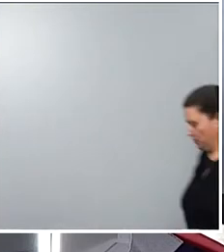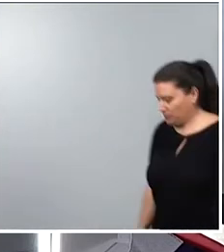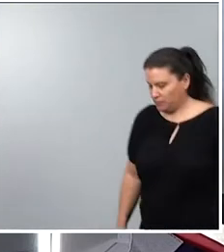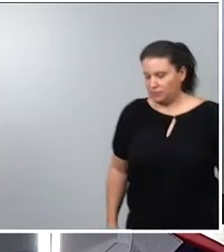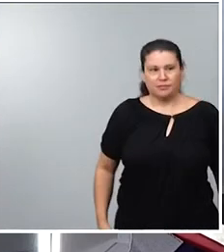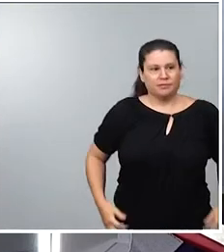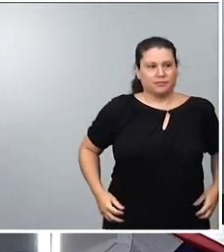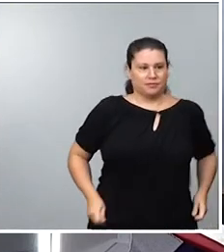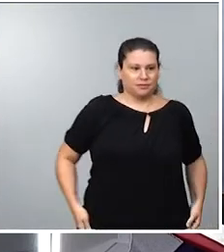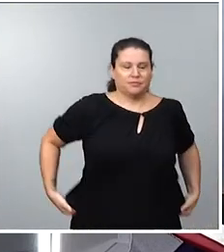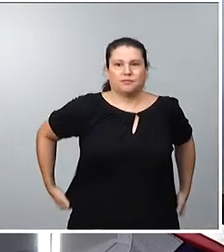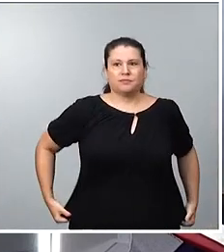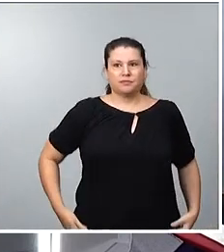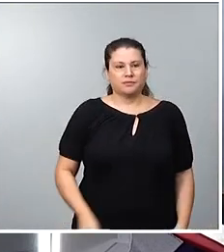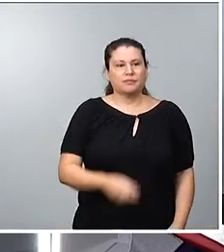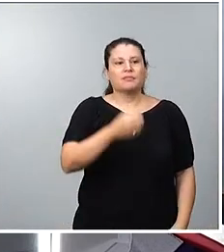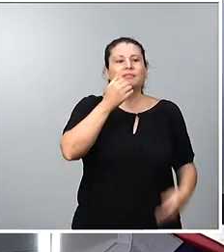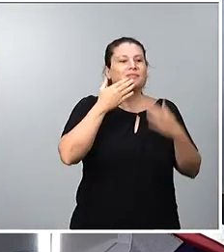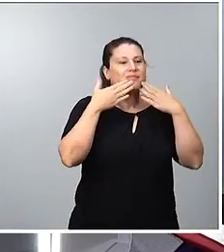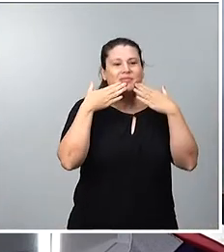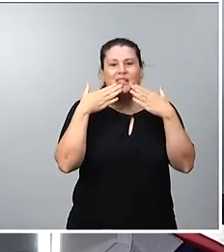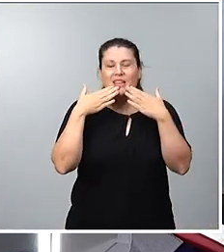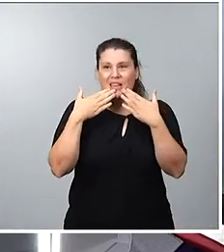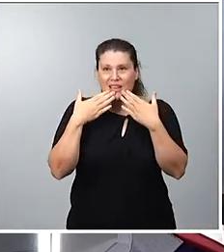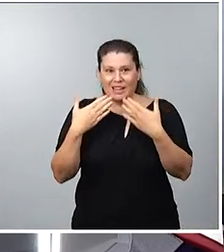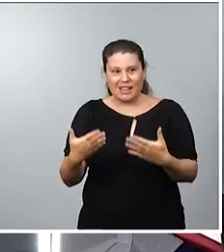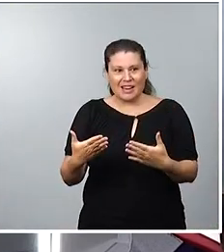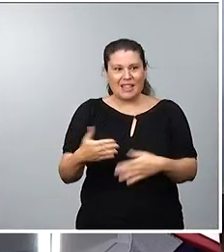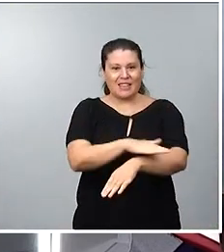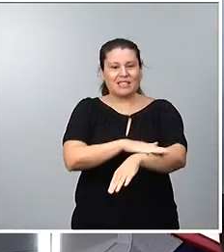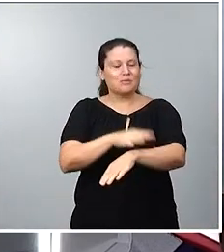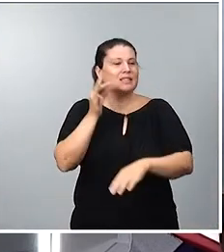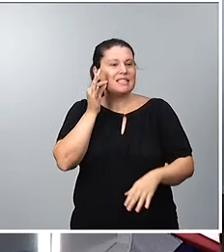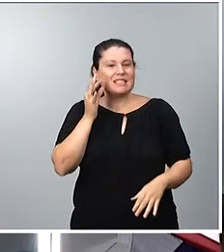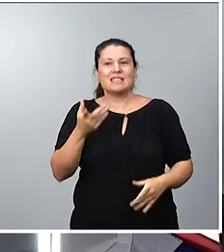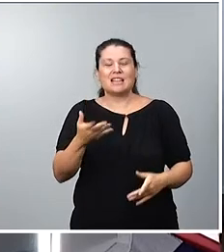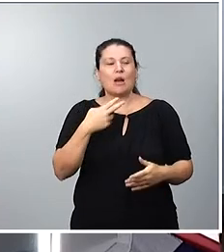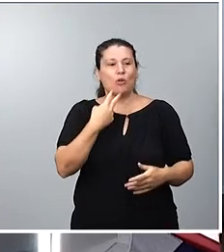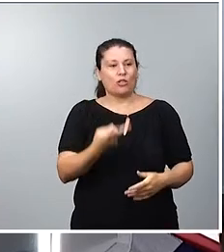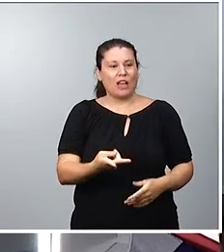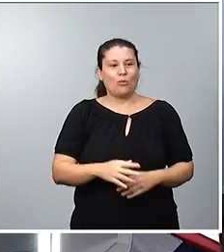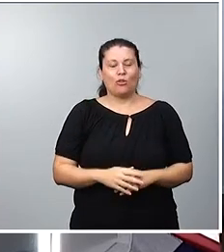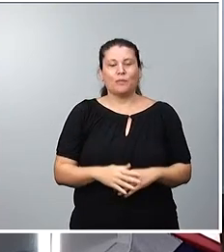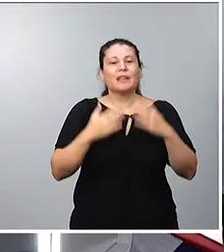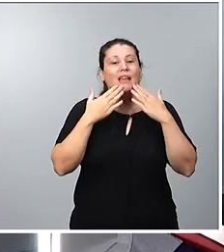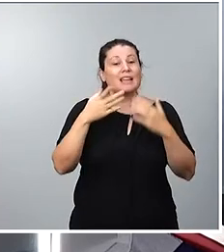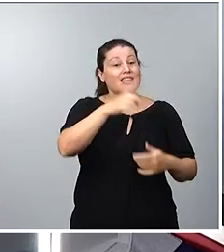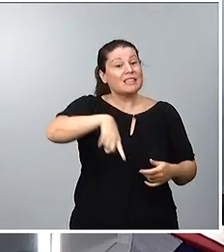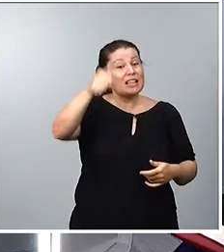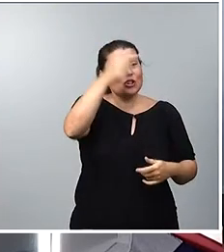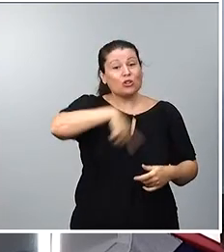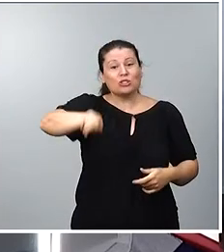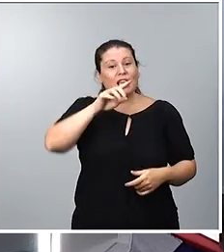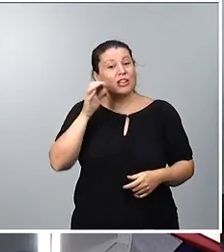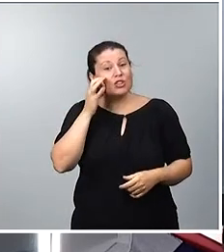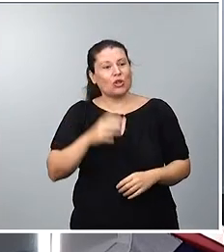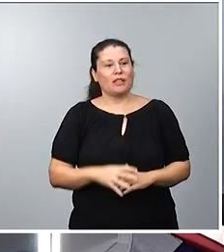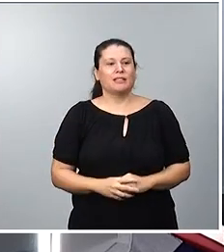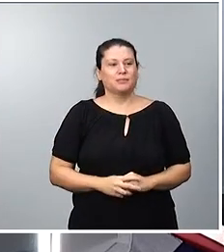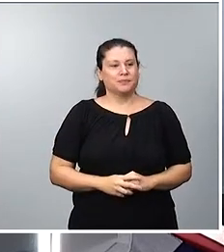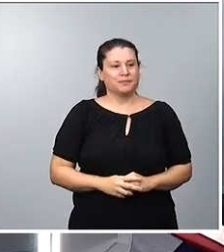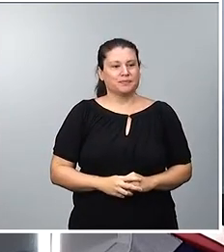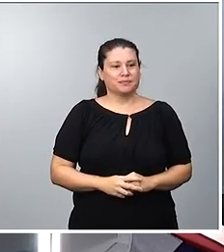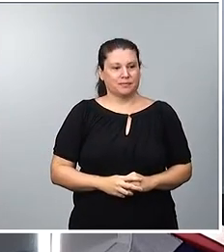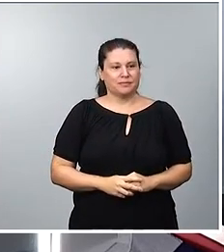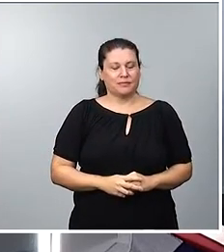Muchas gracias, ministra portavoz. Muy buenos días a todas y a todos. Quiero darles cuenta del proceso iniciado tras la